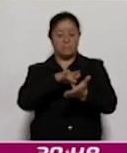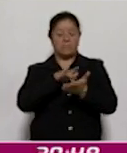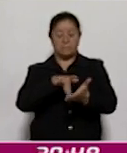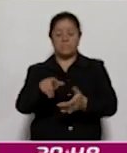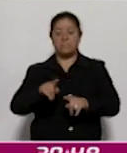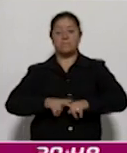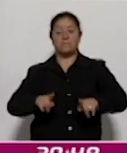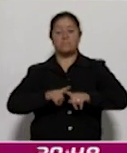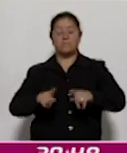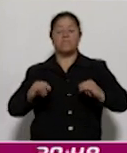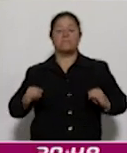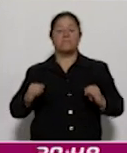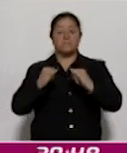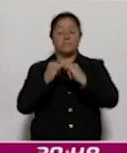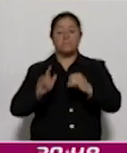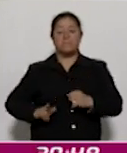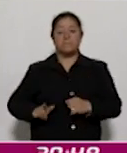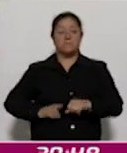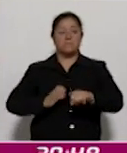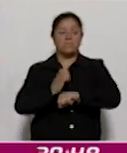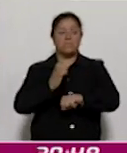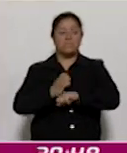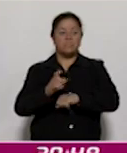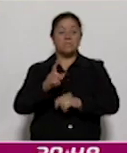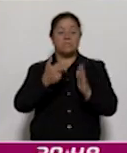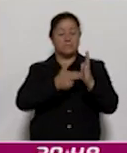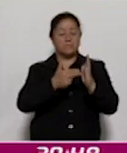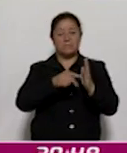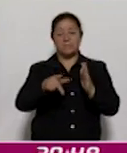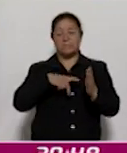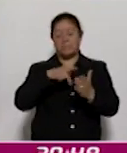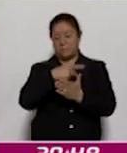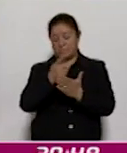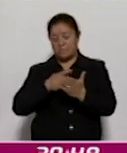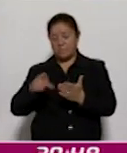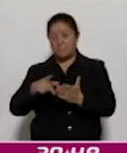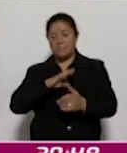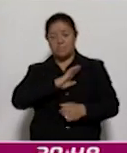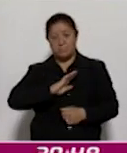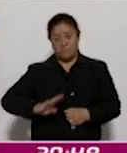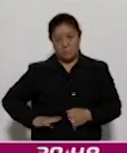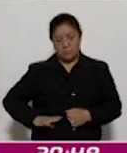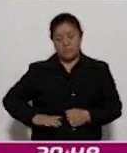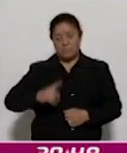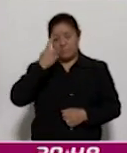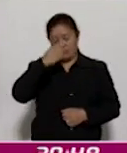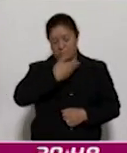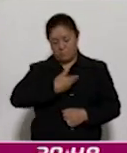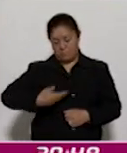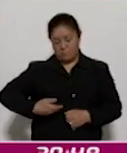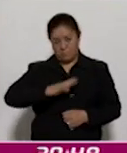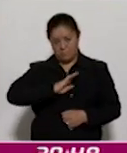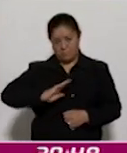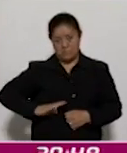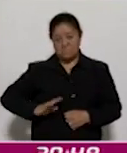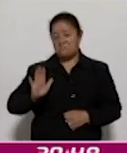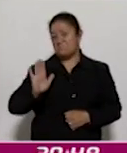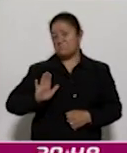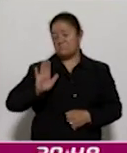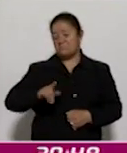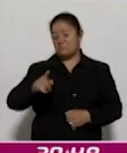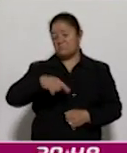varias dependencias del gobierno del Estado, un taller de planeación municipal a los presidentes municipales, pareciera que